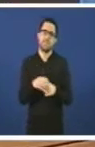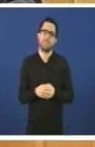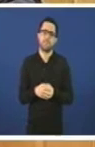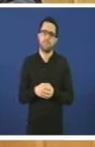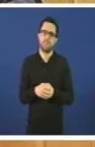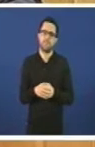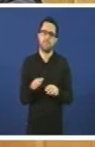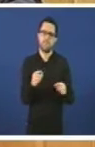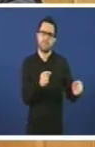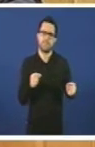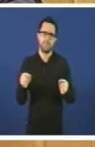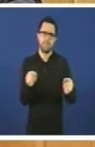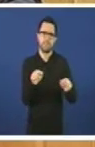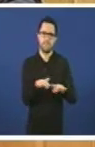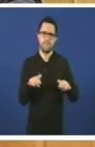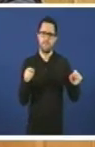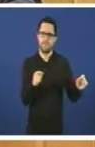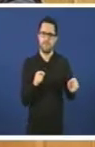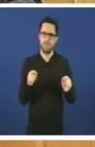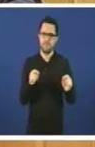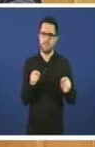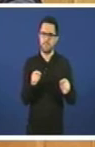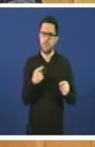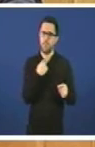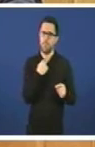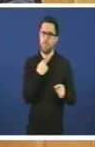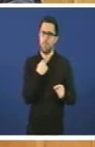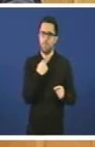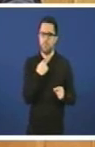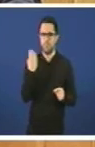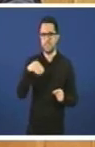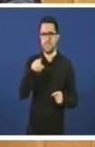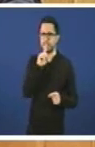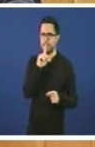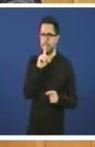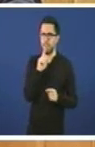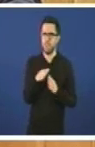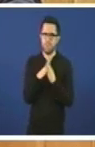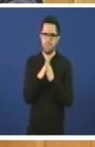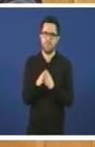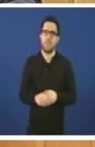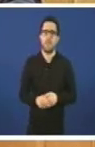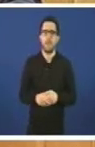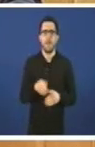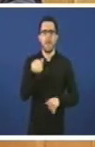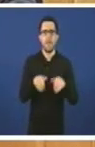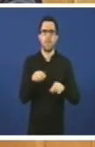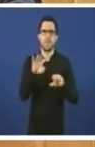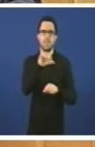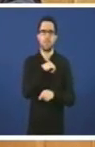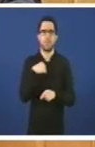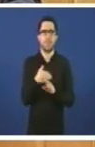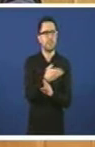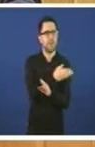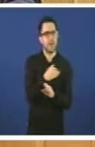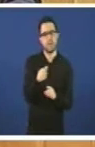Señor Branco Parga, por favor. Silencio, por favor. Vou explicar, señor consello, pero antes das eleccións autonómicas no que o Partido Popular o